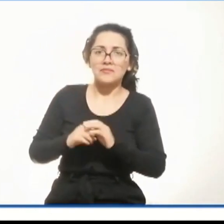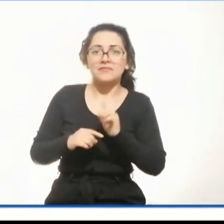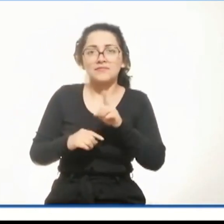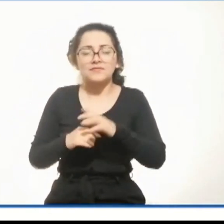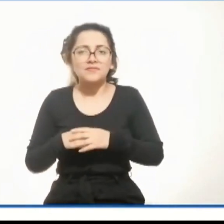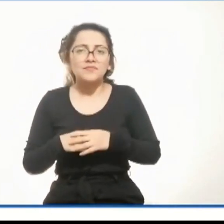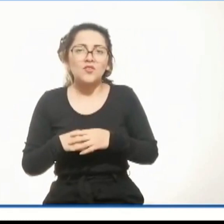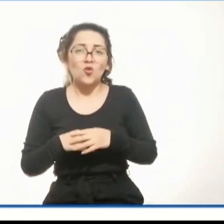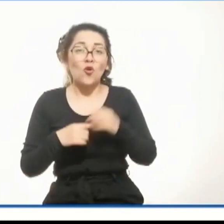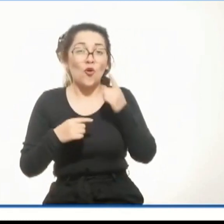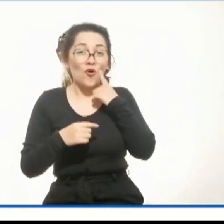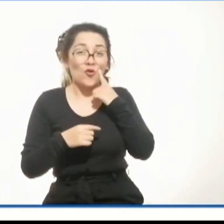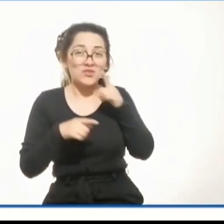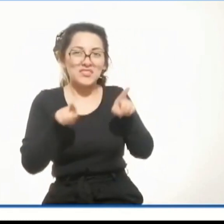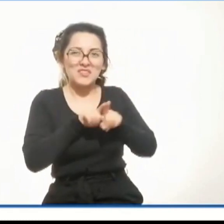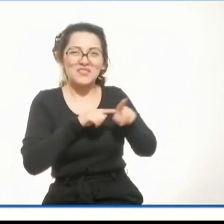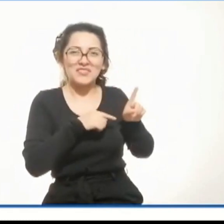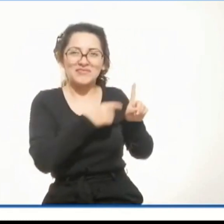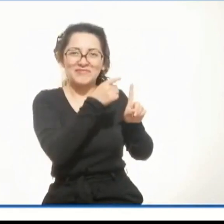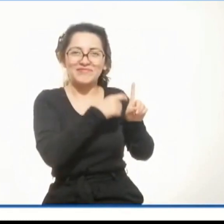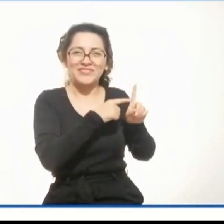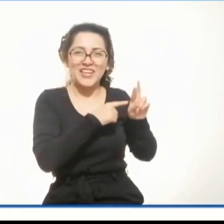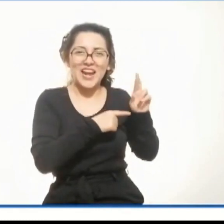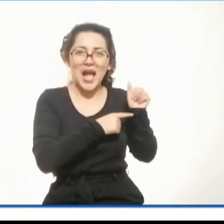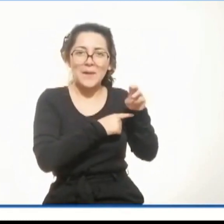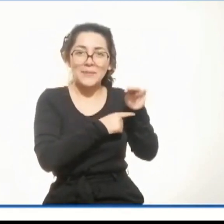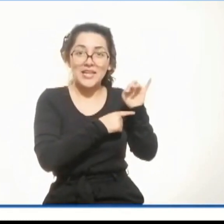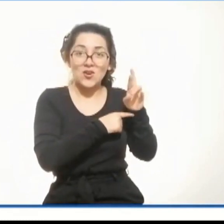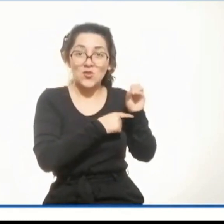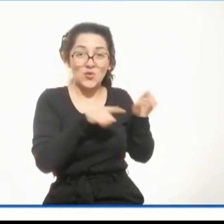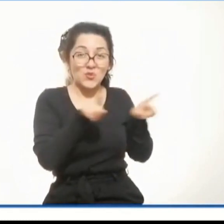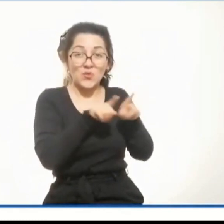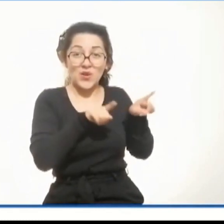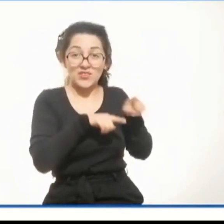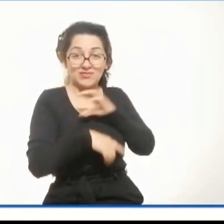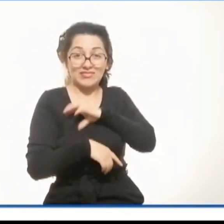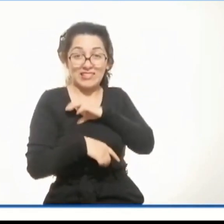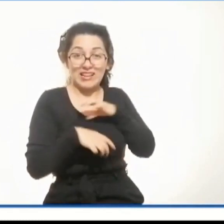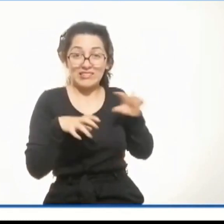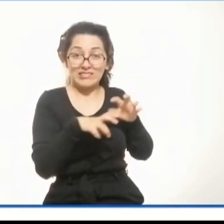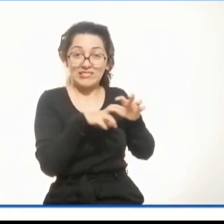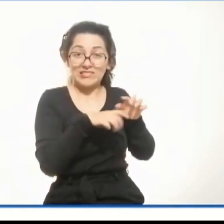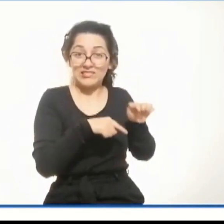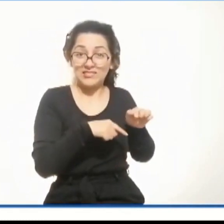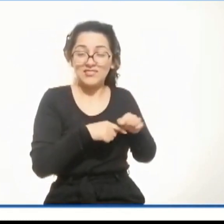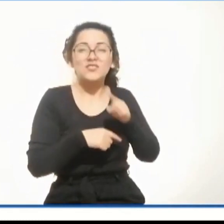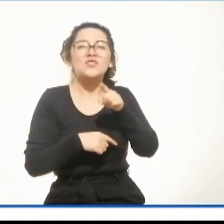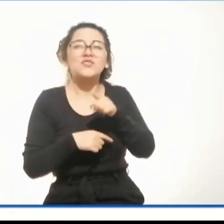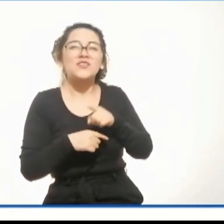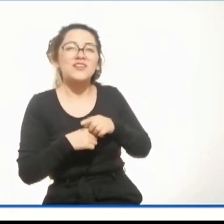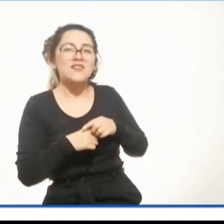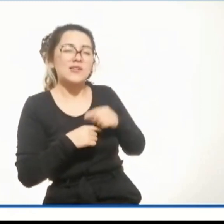¿Conoces a personas que actúan como Ramiro? ¿Qué les dirías?